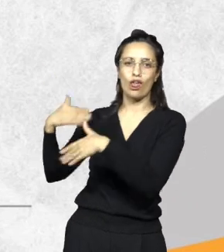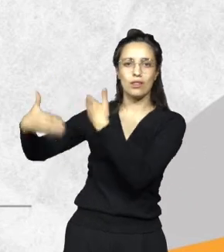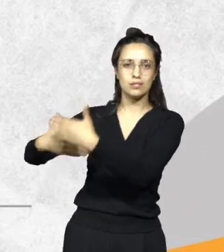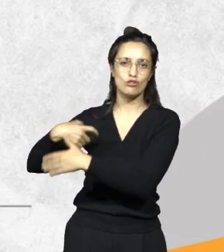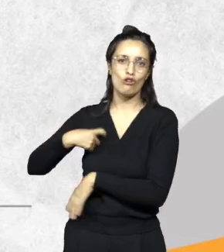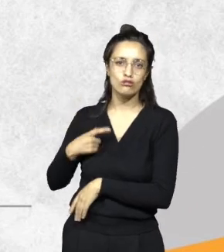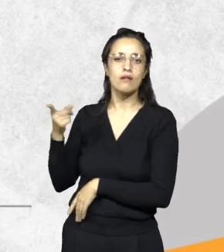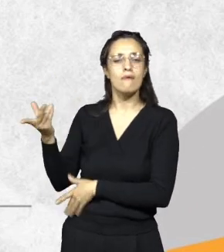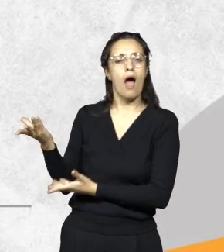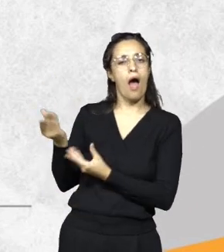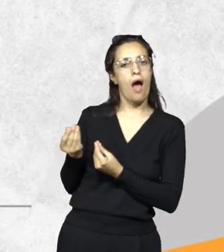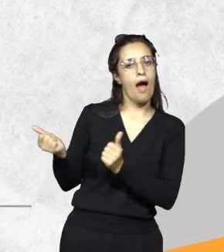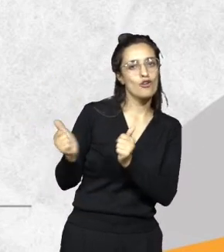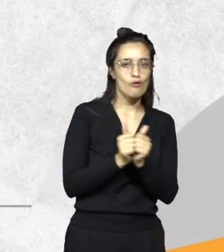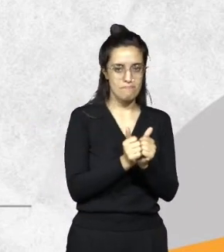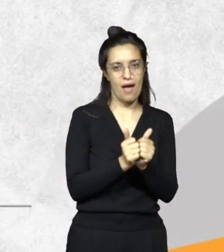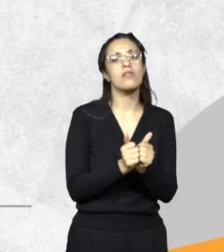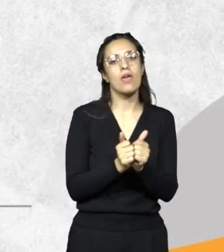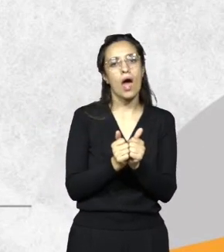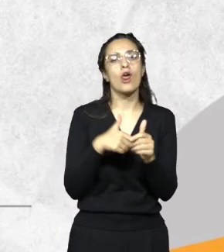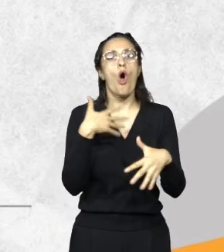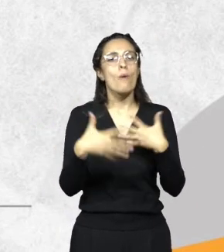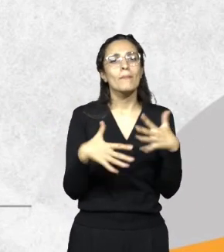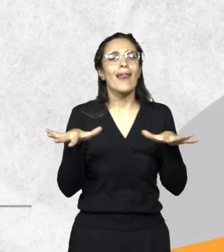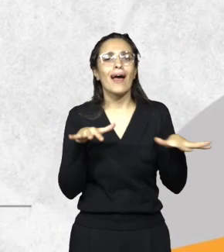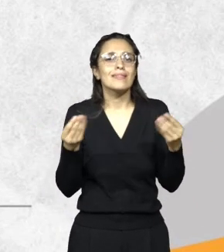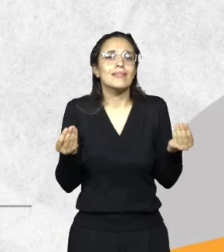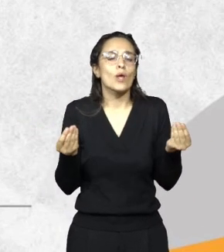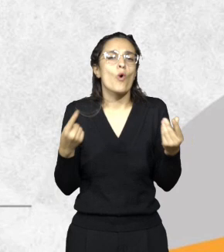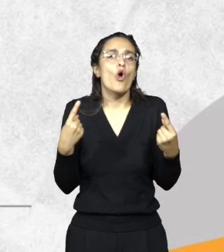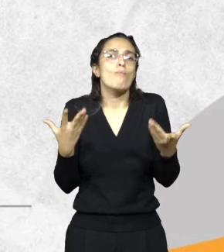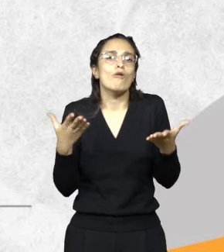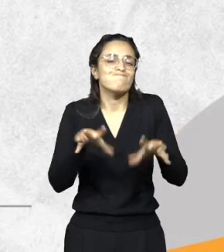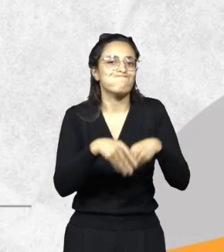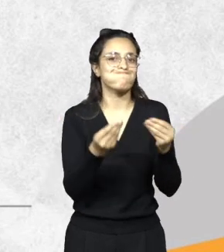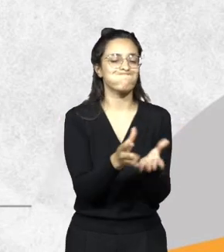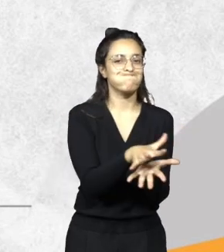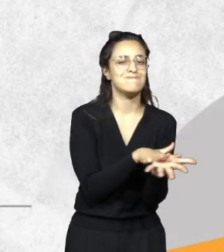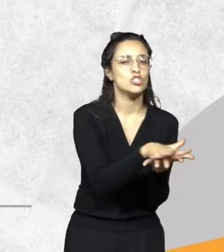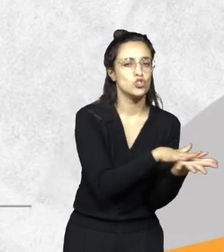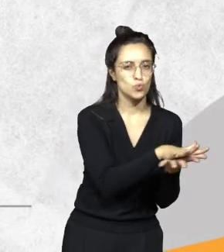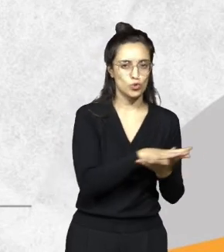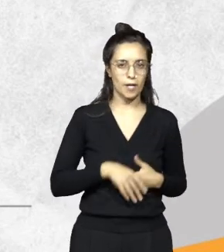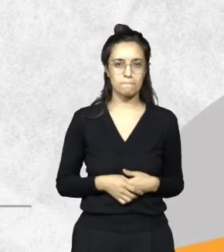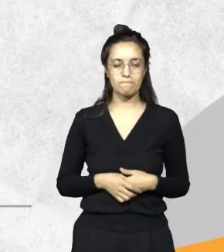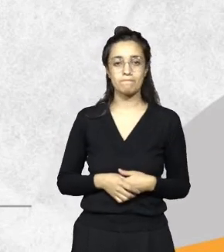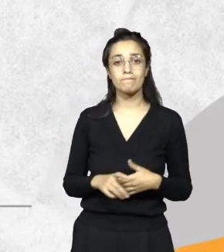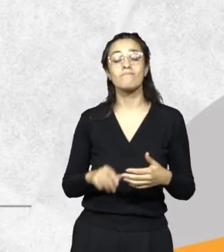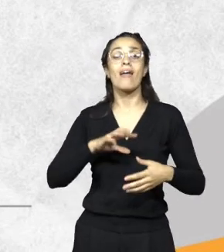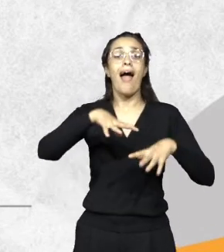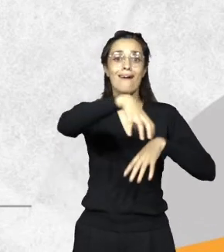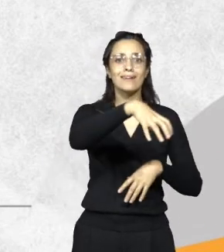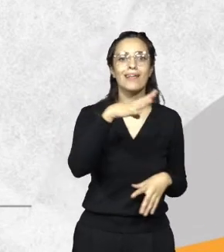operativo y también tomar una decisión sobre qué hacer con esas personas. Con las agencias, las agencias Córdoba Cultura y la agencia Córdoba